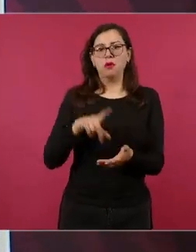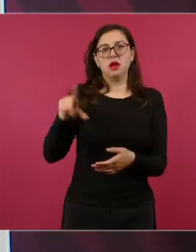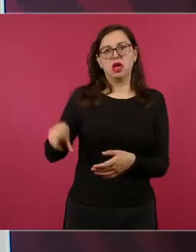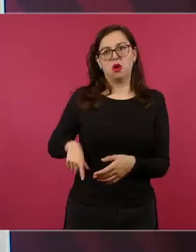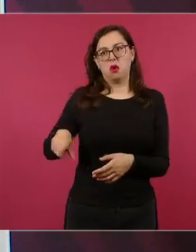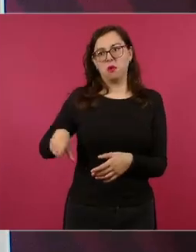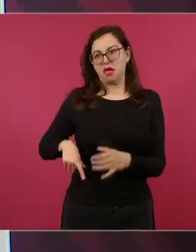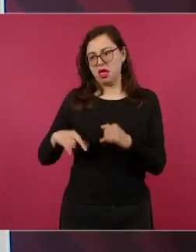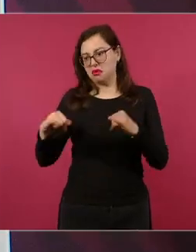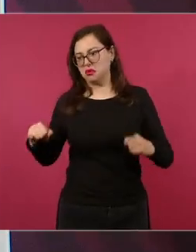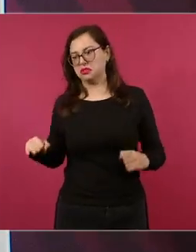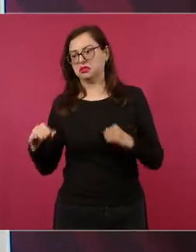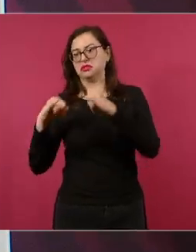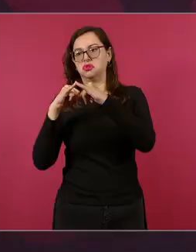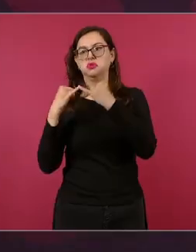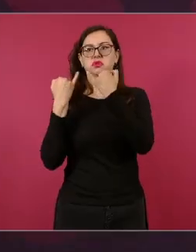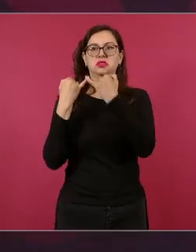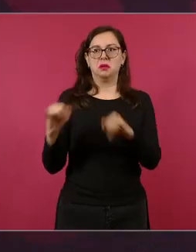institutos